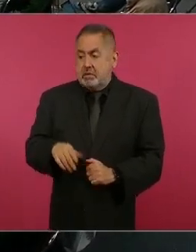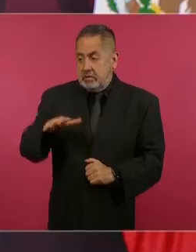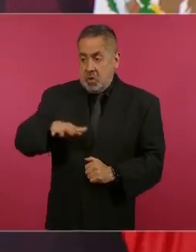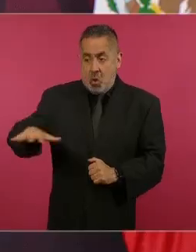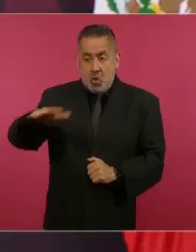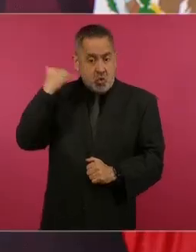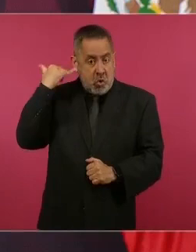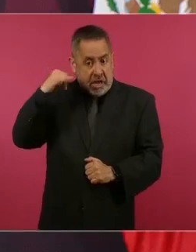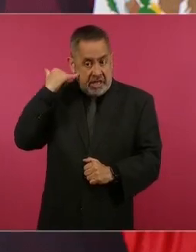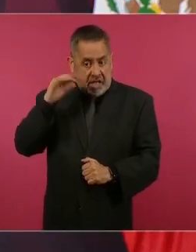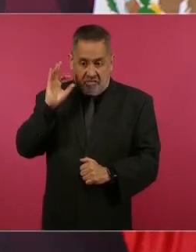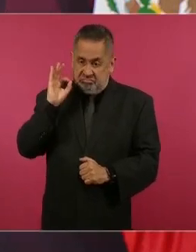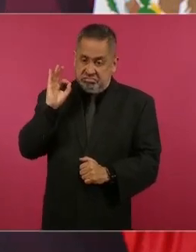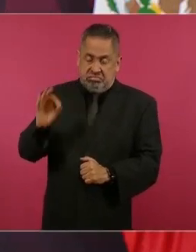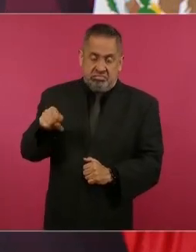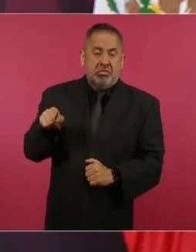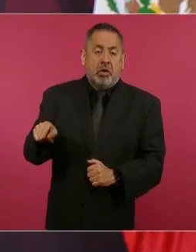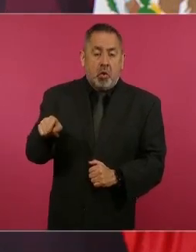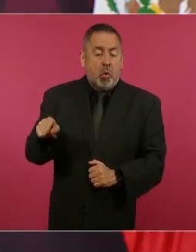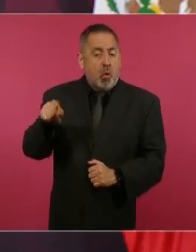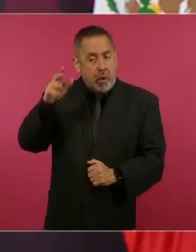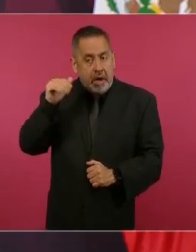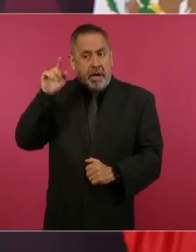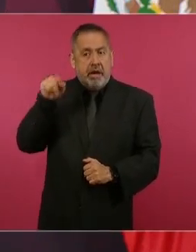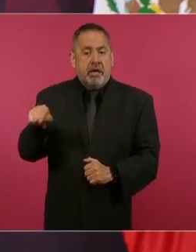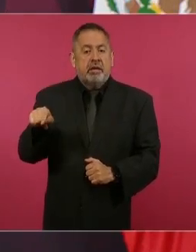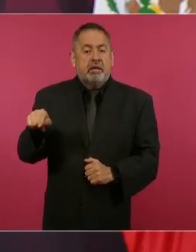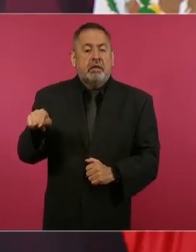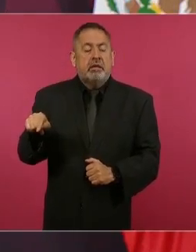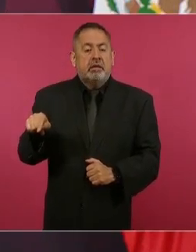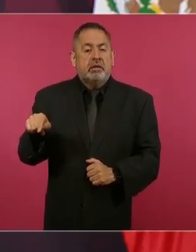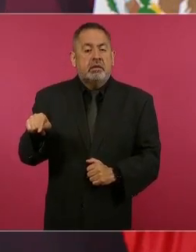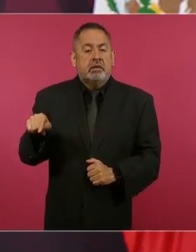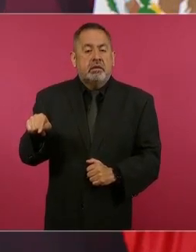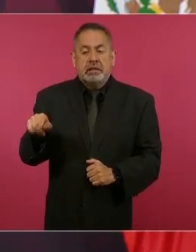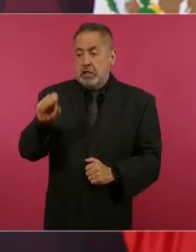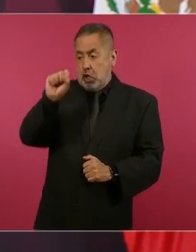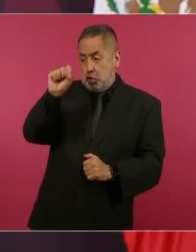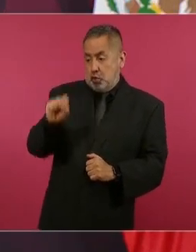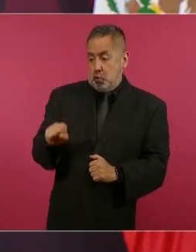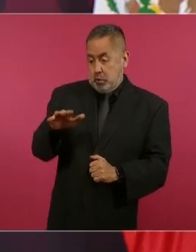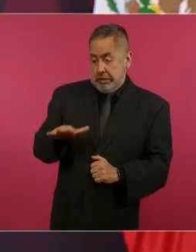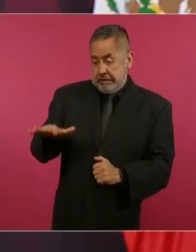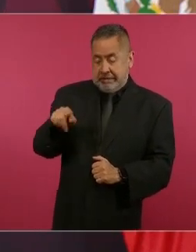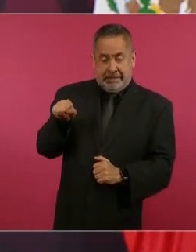donde hubo en el sureste,